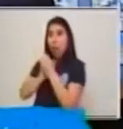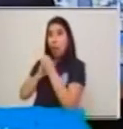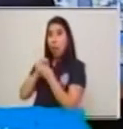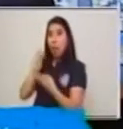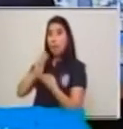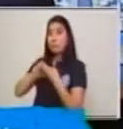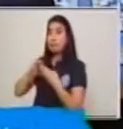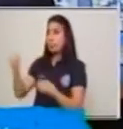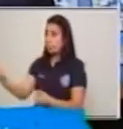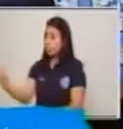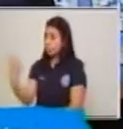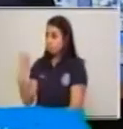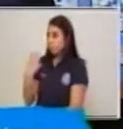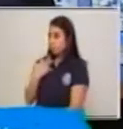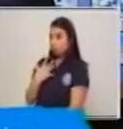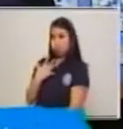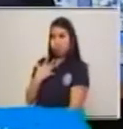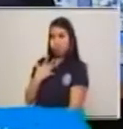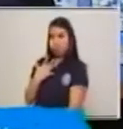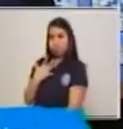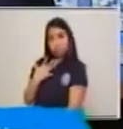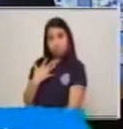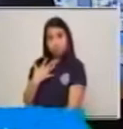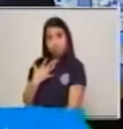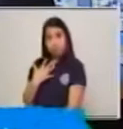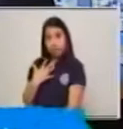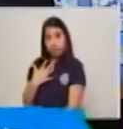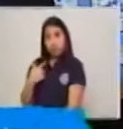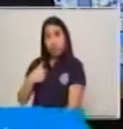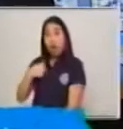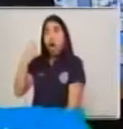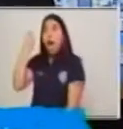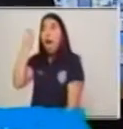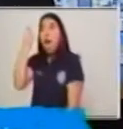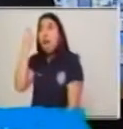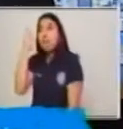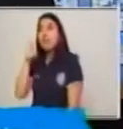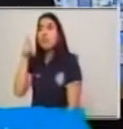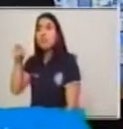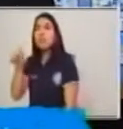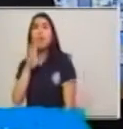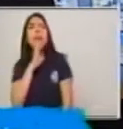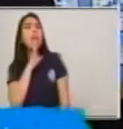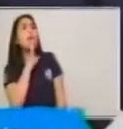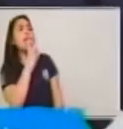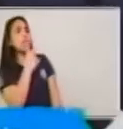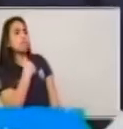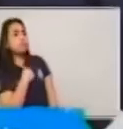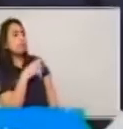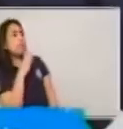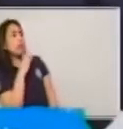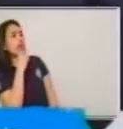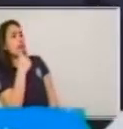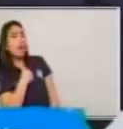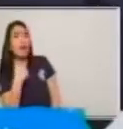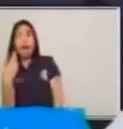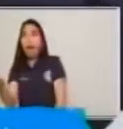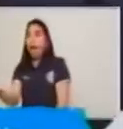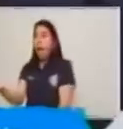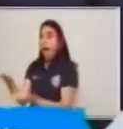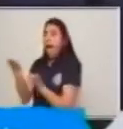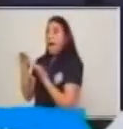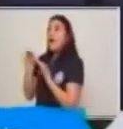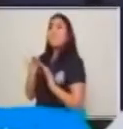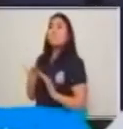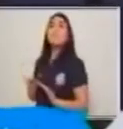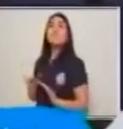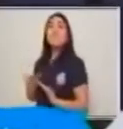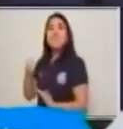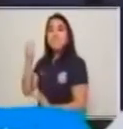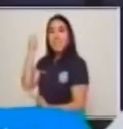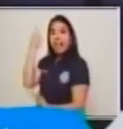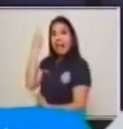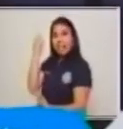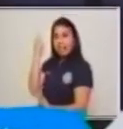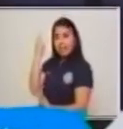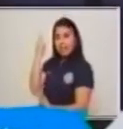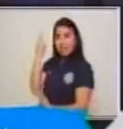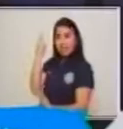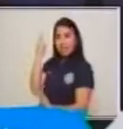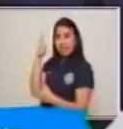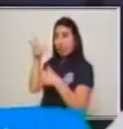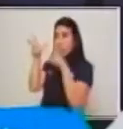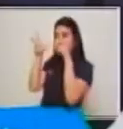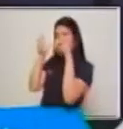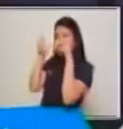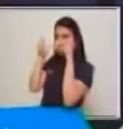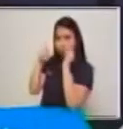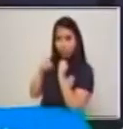que va a interpretar, que es lo que le está diciendo el emisor. Y aquí en nuestra historia, ¿quién